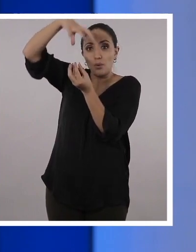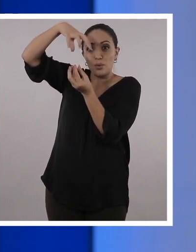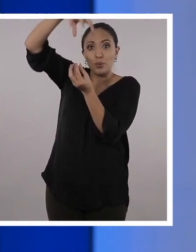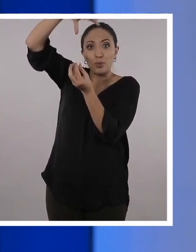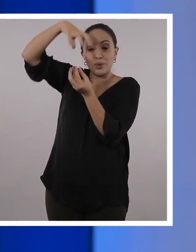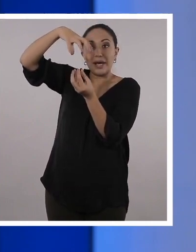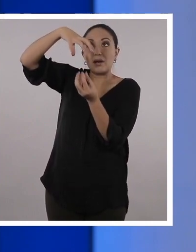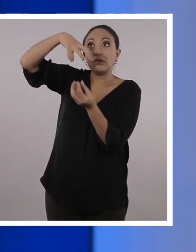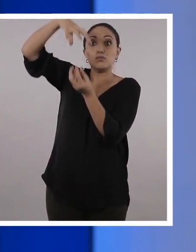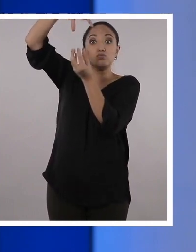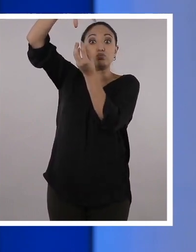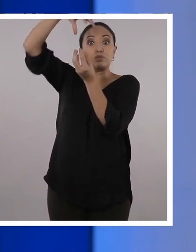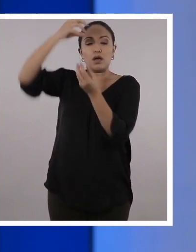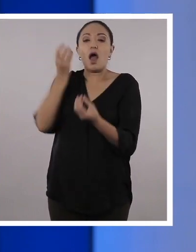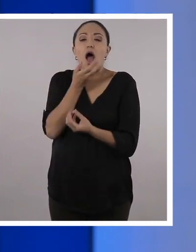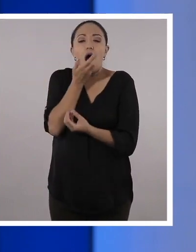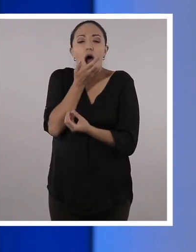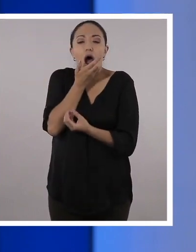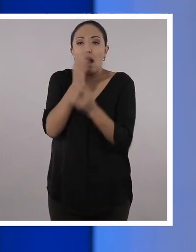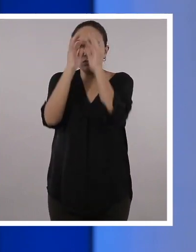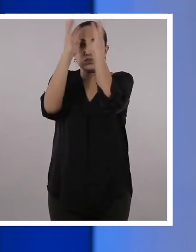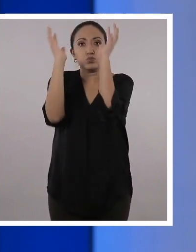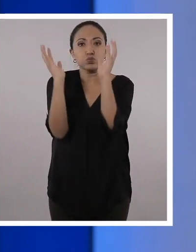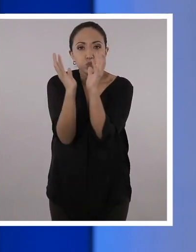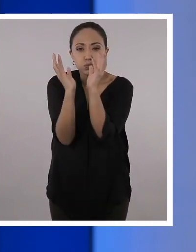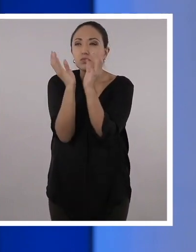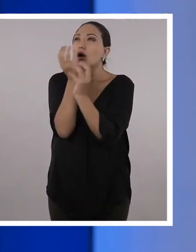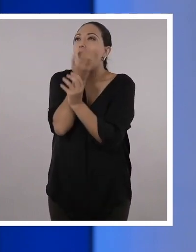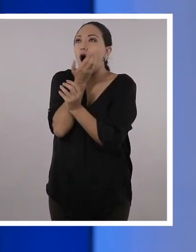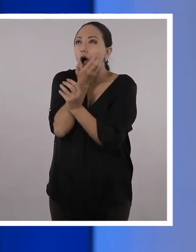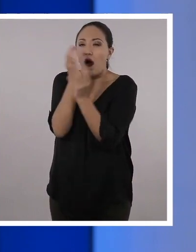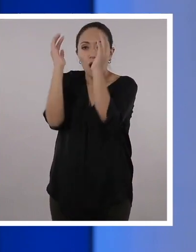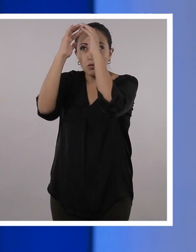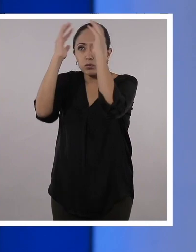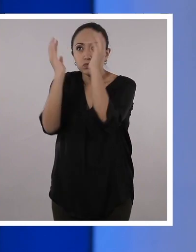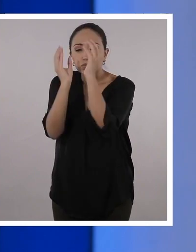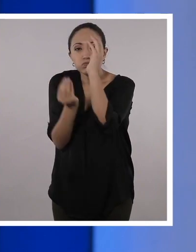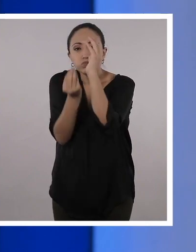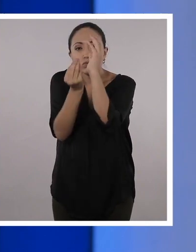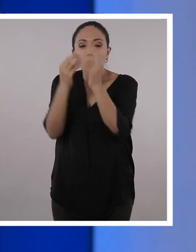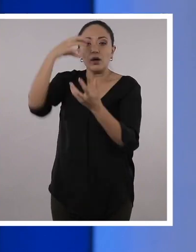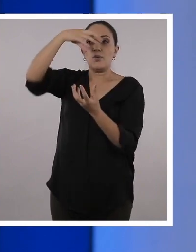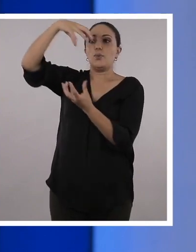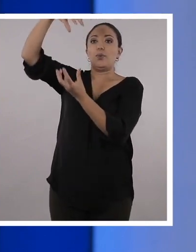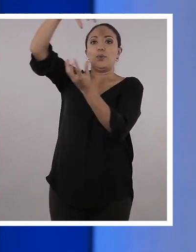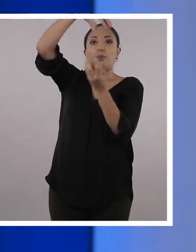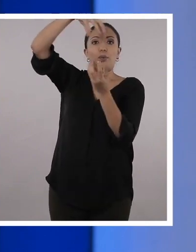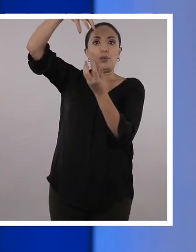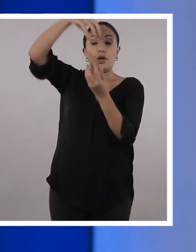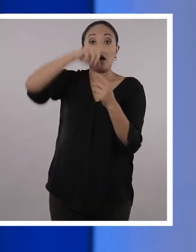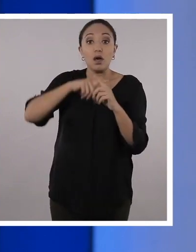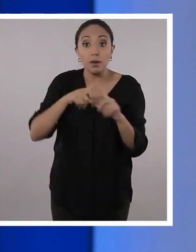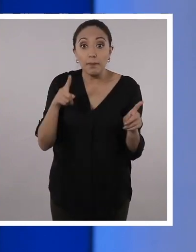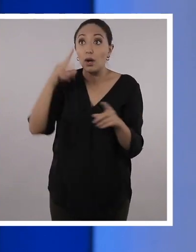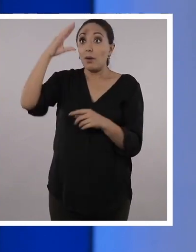Bueno, esta llama va a permitir que el aire caliente esté constantemente dentro del globo y por eso se mantiene arriba. Pero si se apaga esta